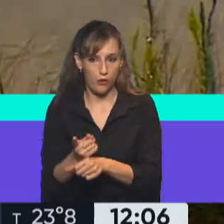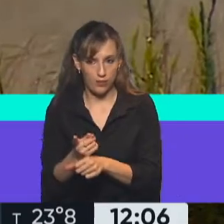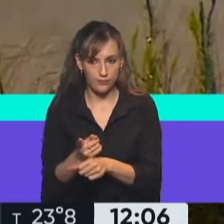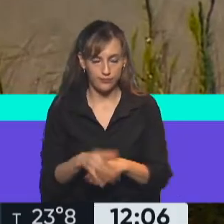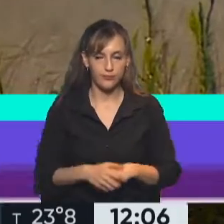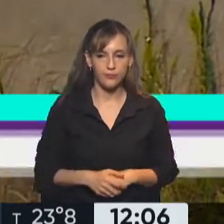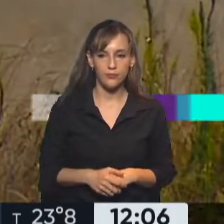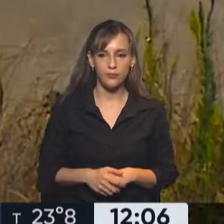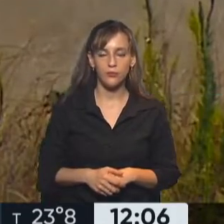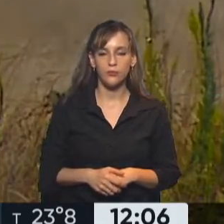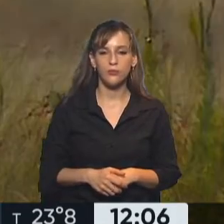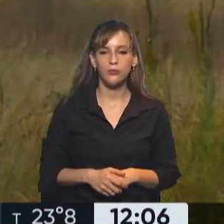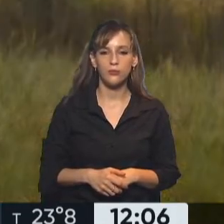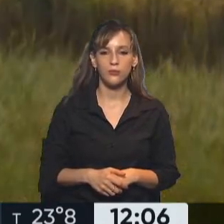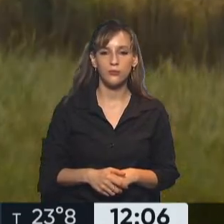agua.